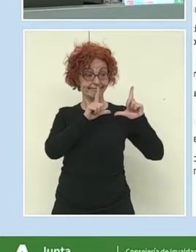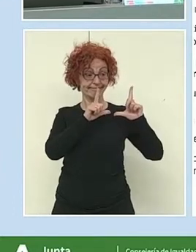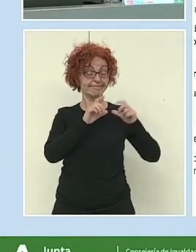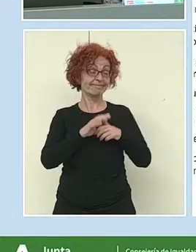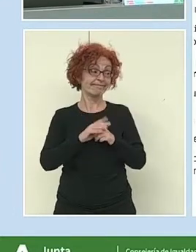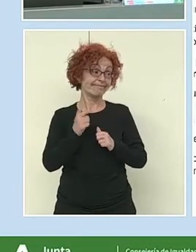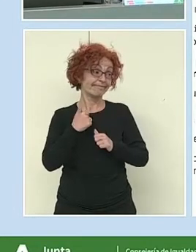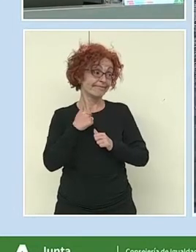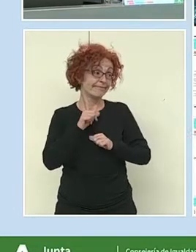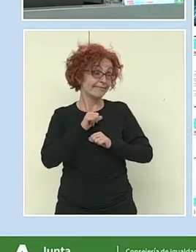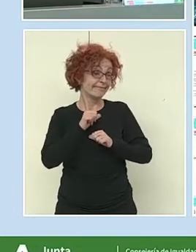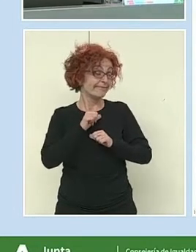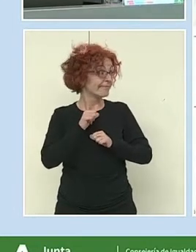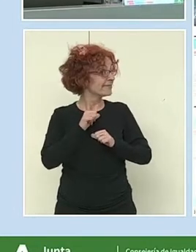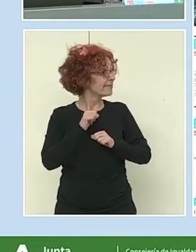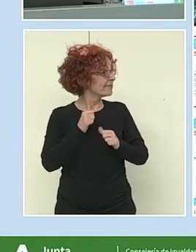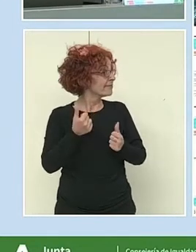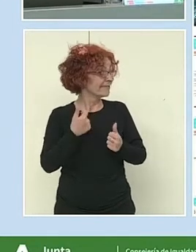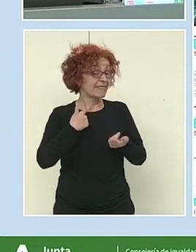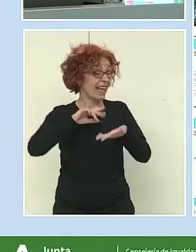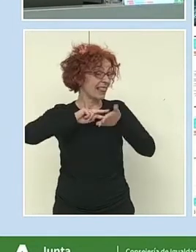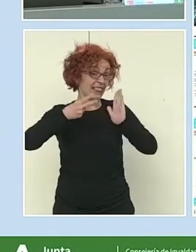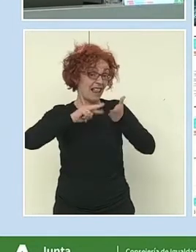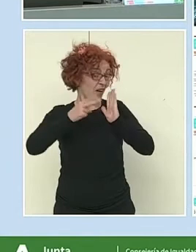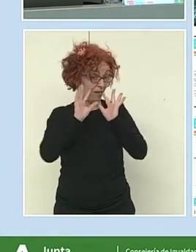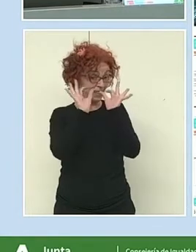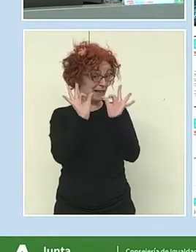Bien, estas son las cosas de la tecnología.